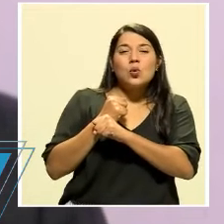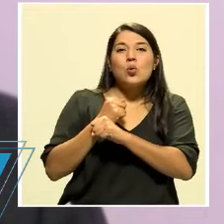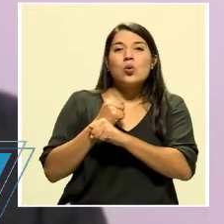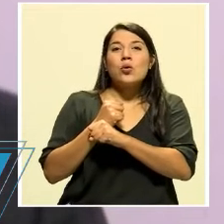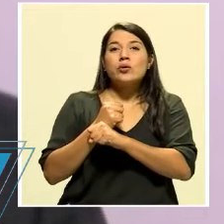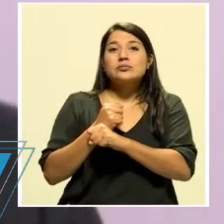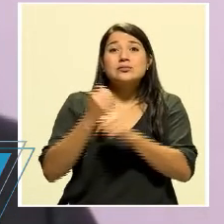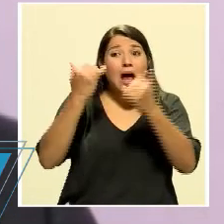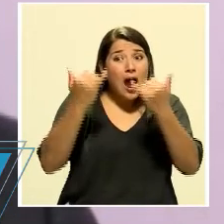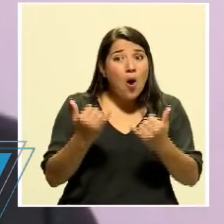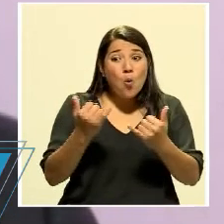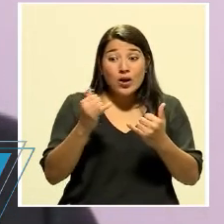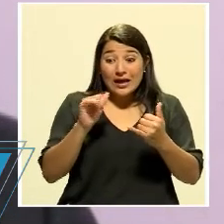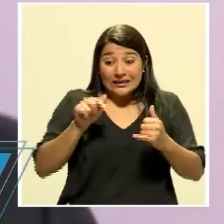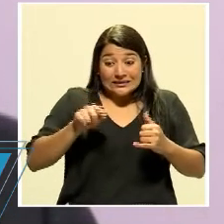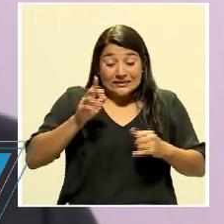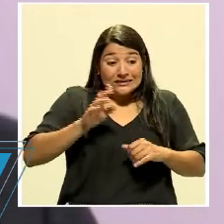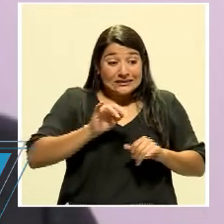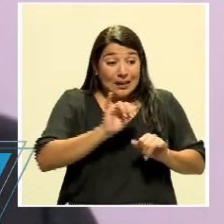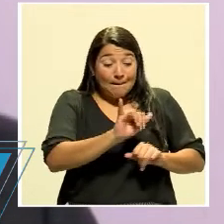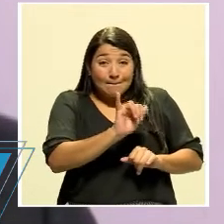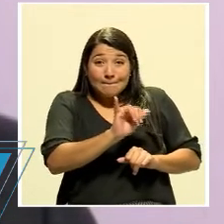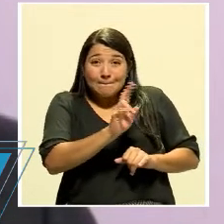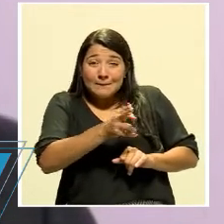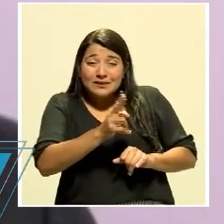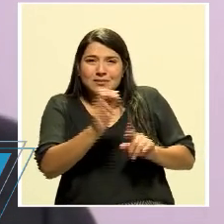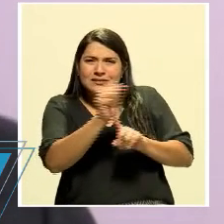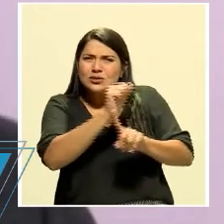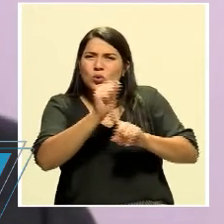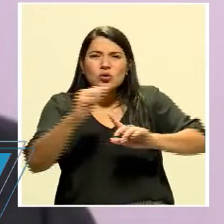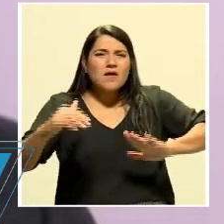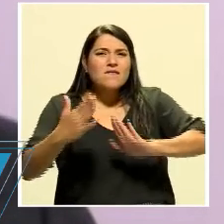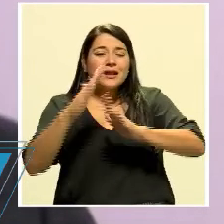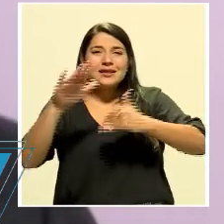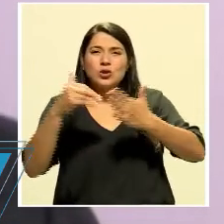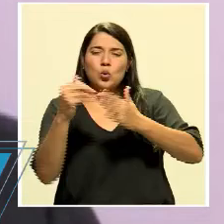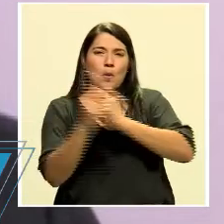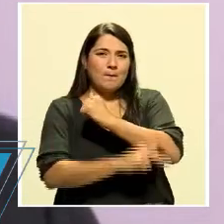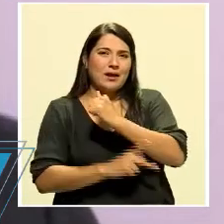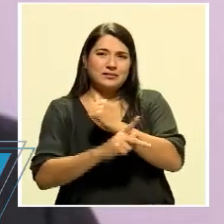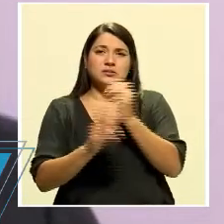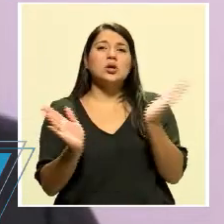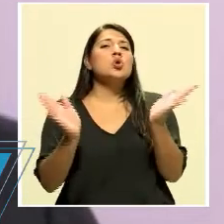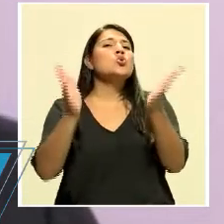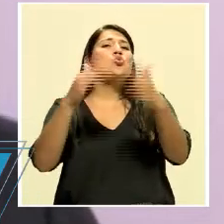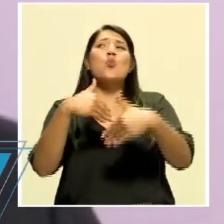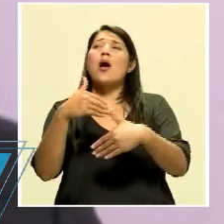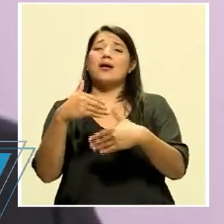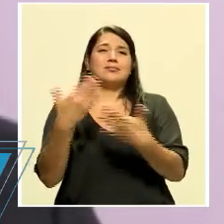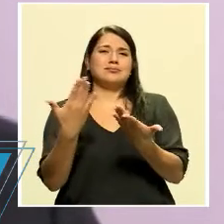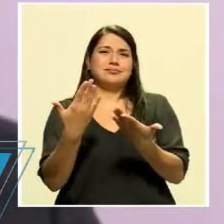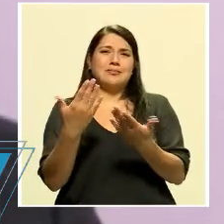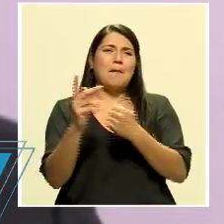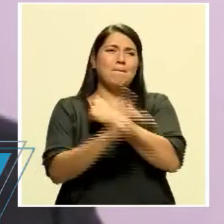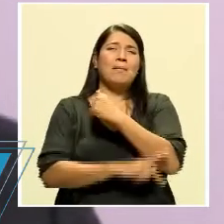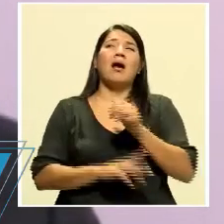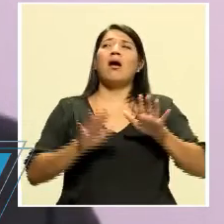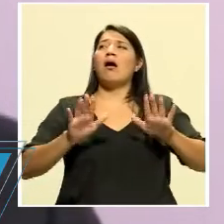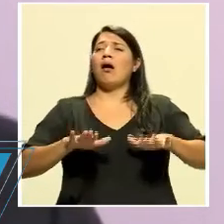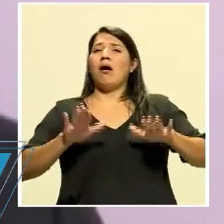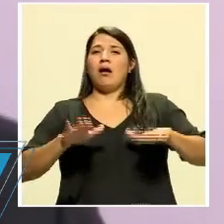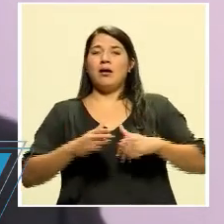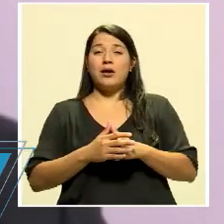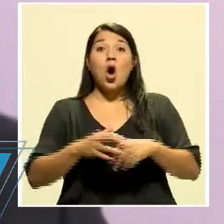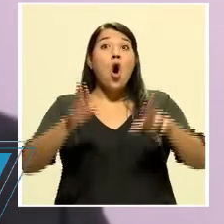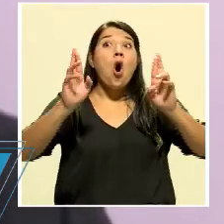todos los países prácticamente. No hay ningún país que esté, excepto, que esté en una burbuja, que, como yo decía, ojalá hubiéramos podido